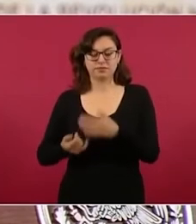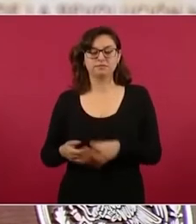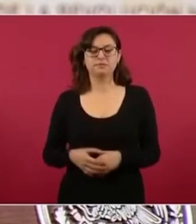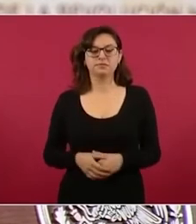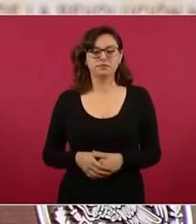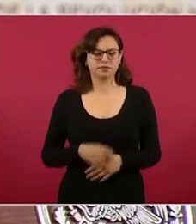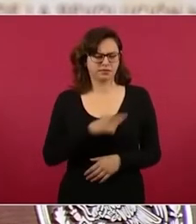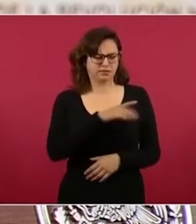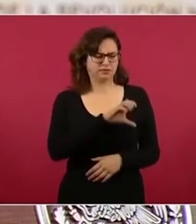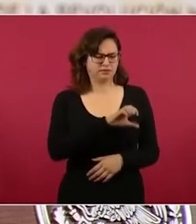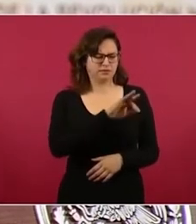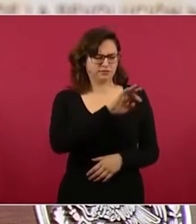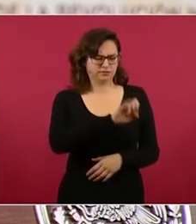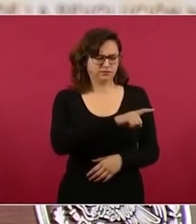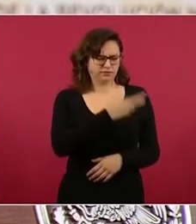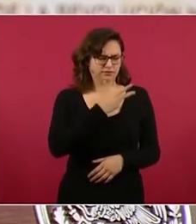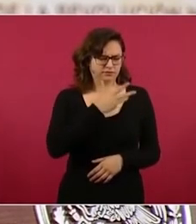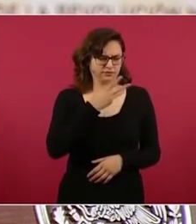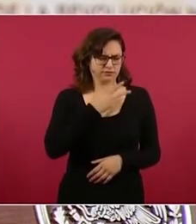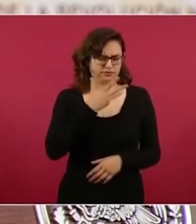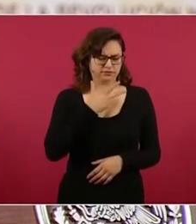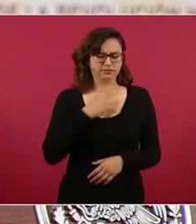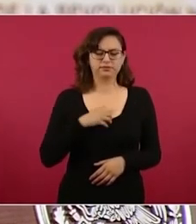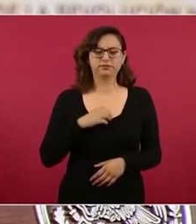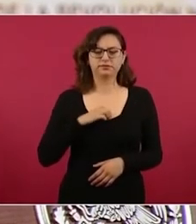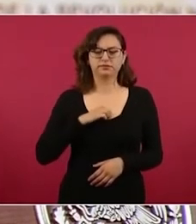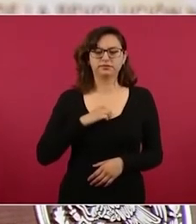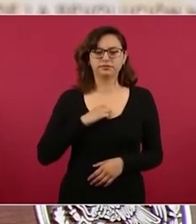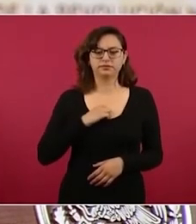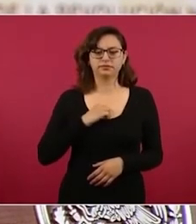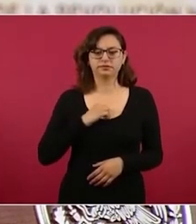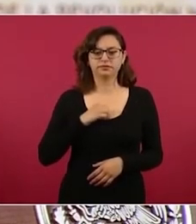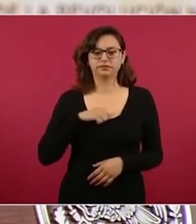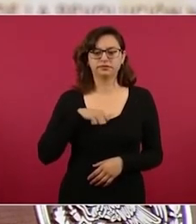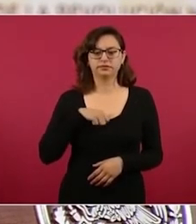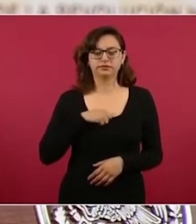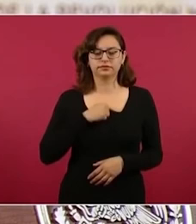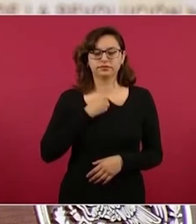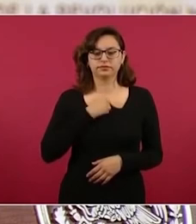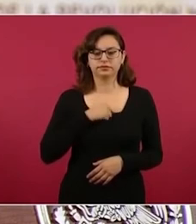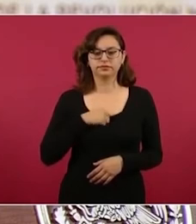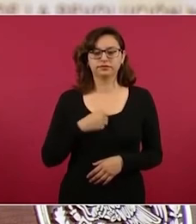pueden mandar si Sí